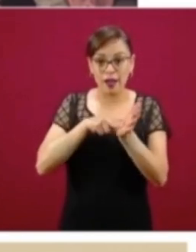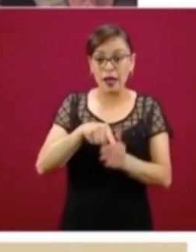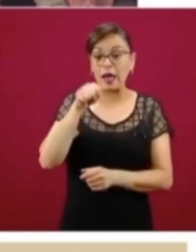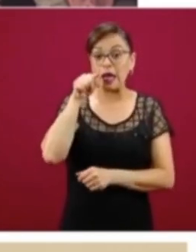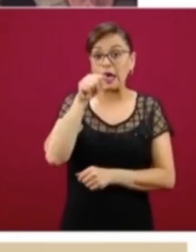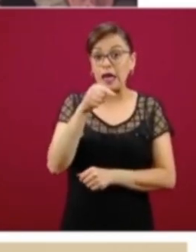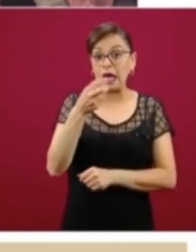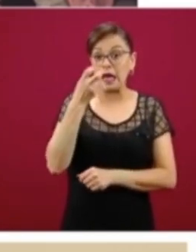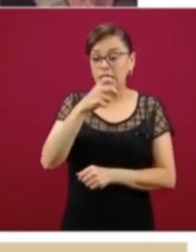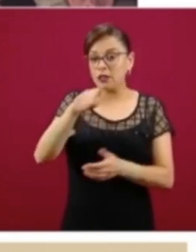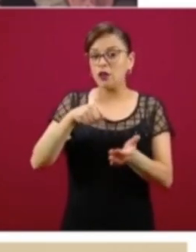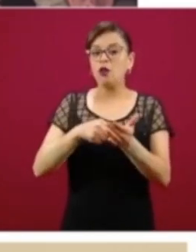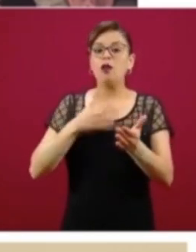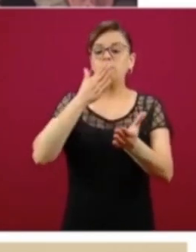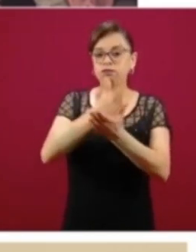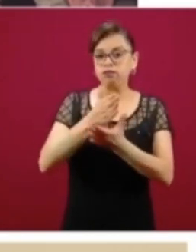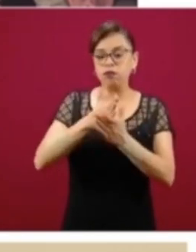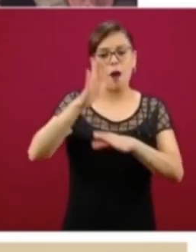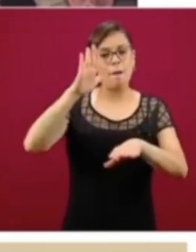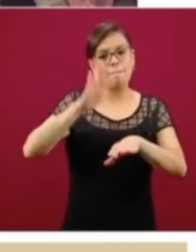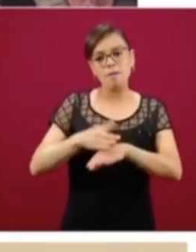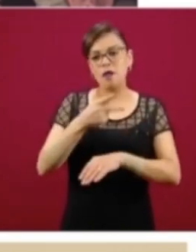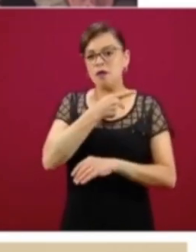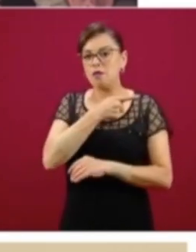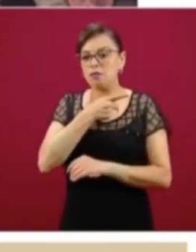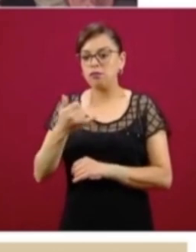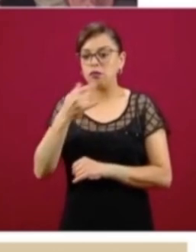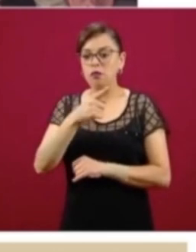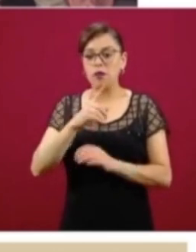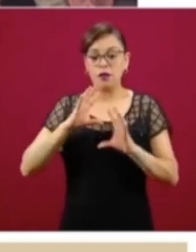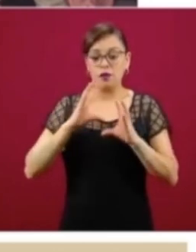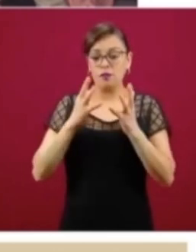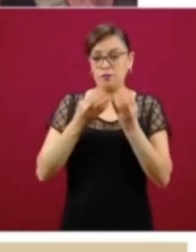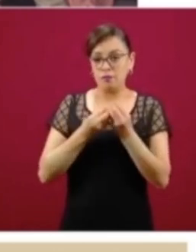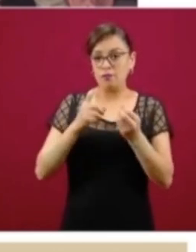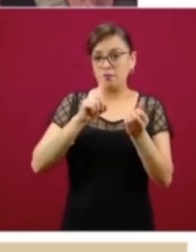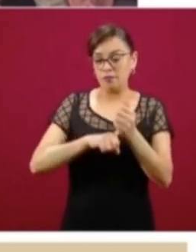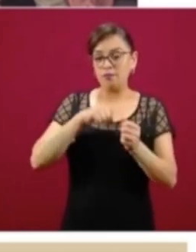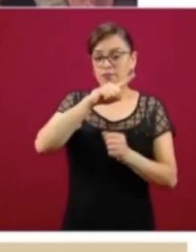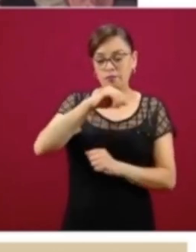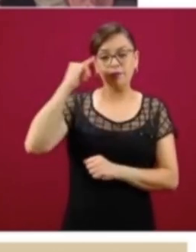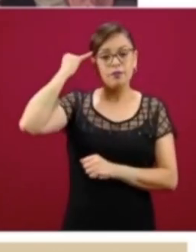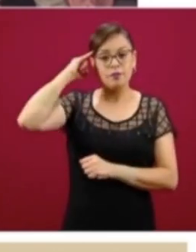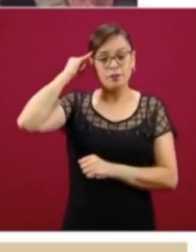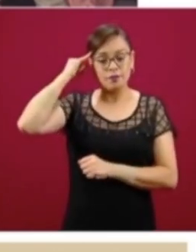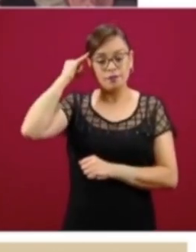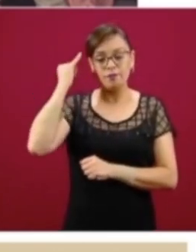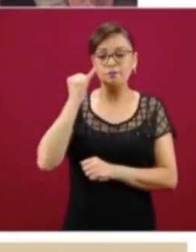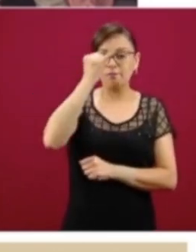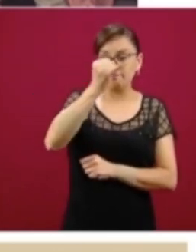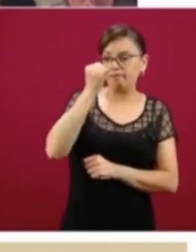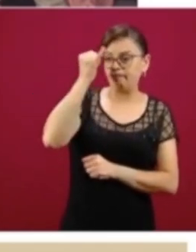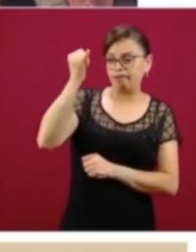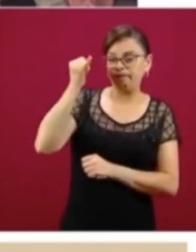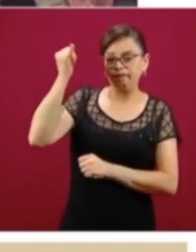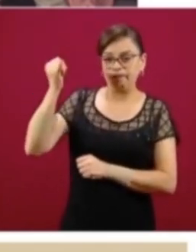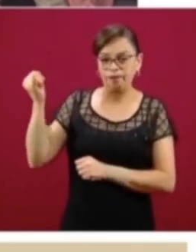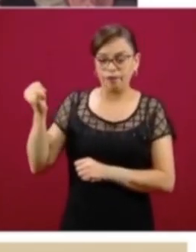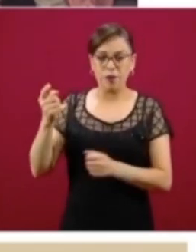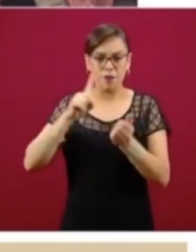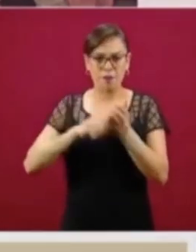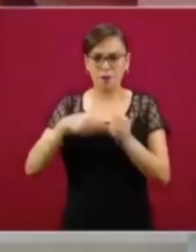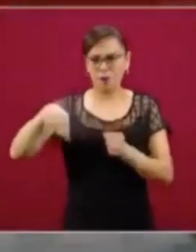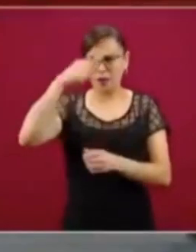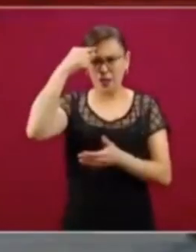indígenas. Esto aquí parece sencillo, sólo que deben de saber todas y